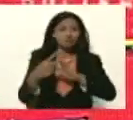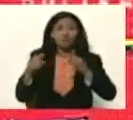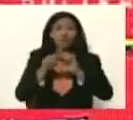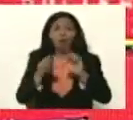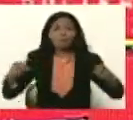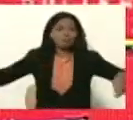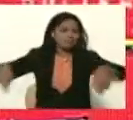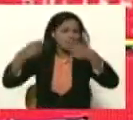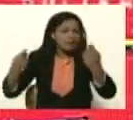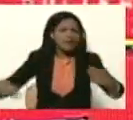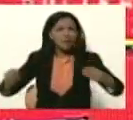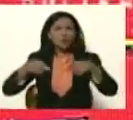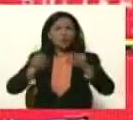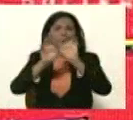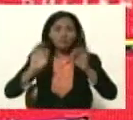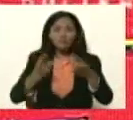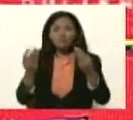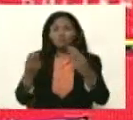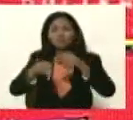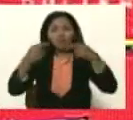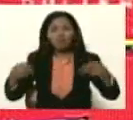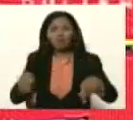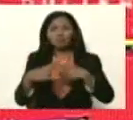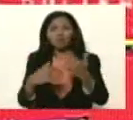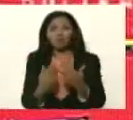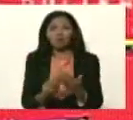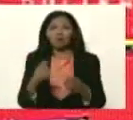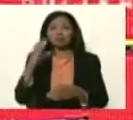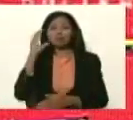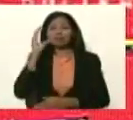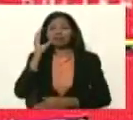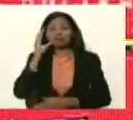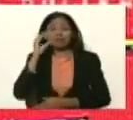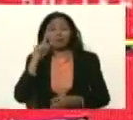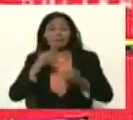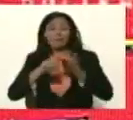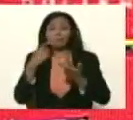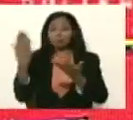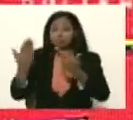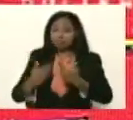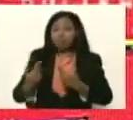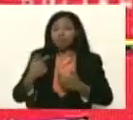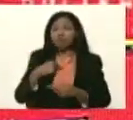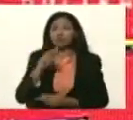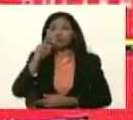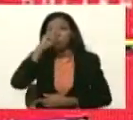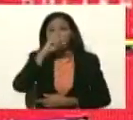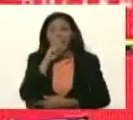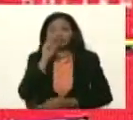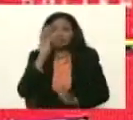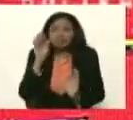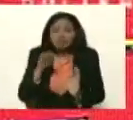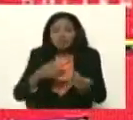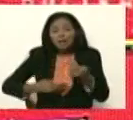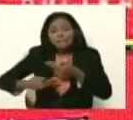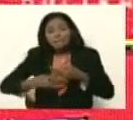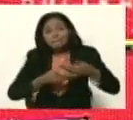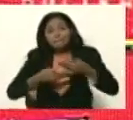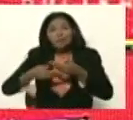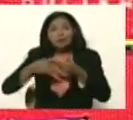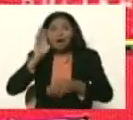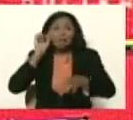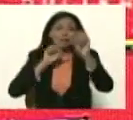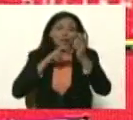llaneros mucho llanero vino Silvia vino Silita tenía dos años chiquitica estaba